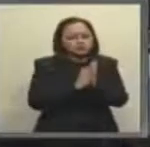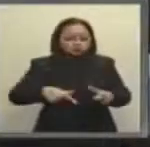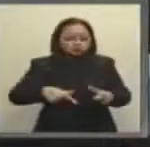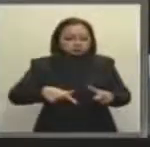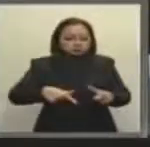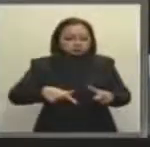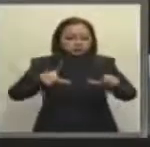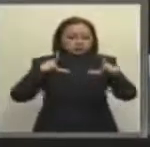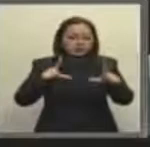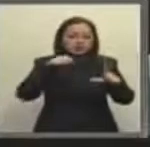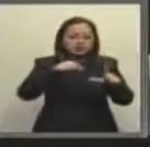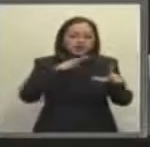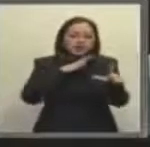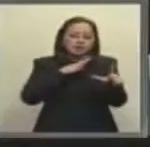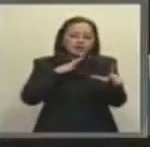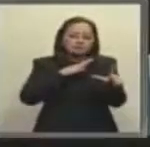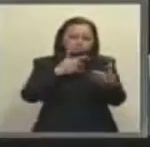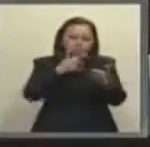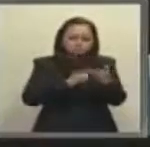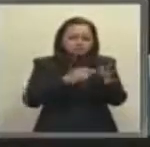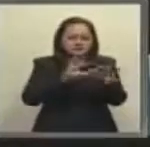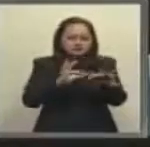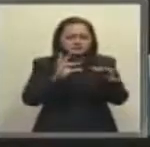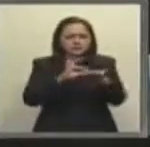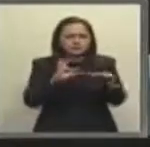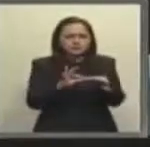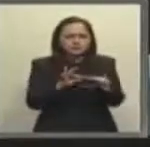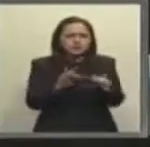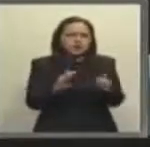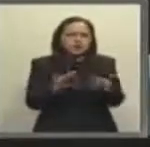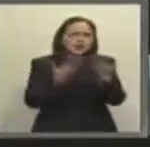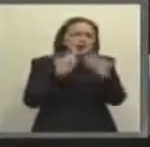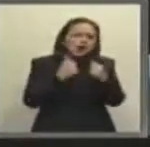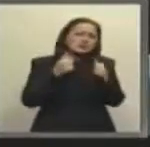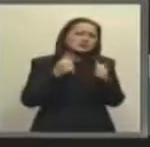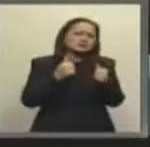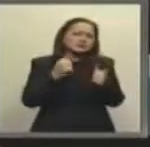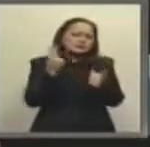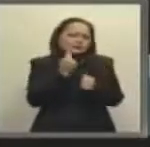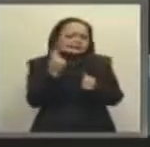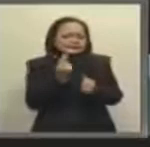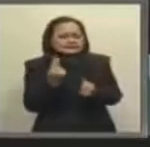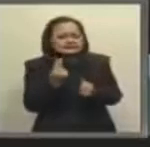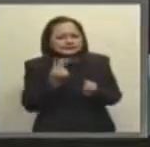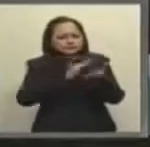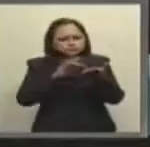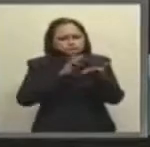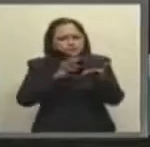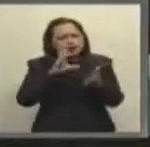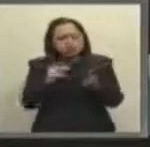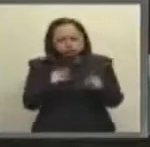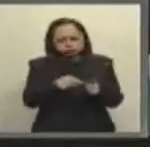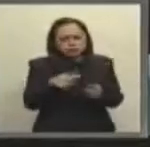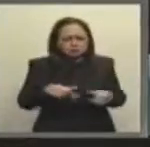en sus pantallas el dictamen, por lo cual creo no hay que estar precisando a qué estamos haciendo referencia.